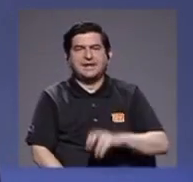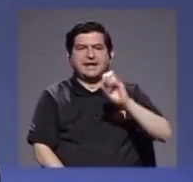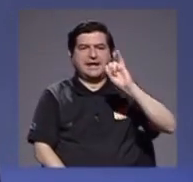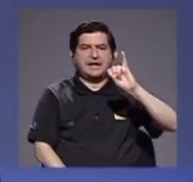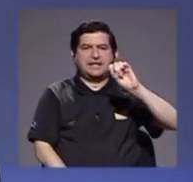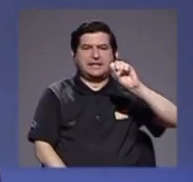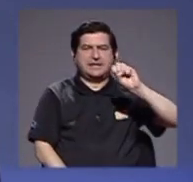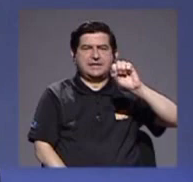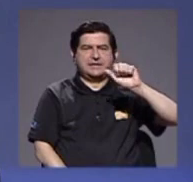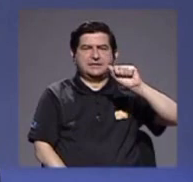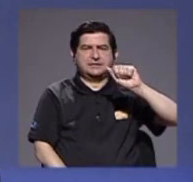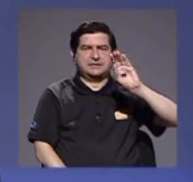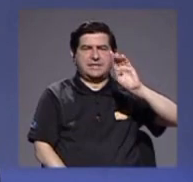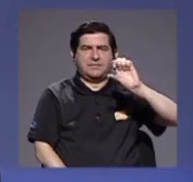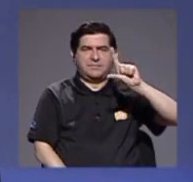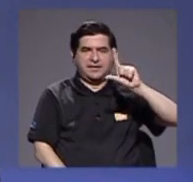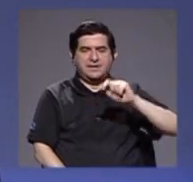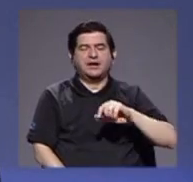Isabel